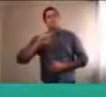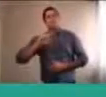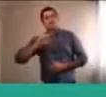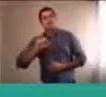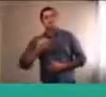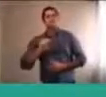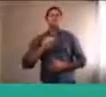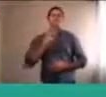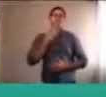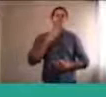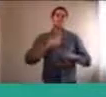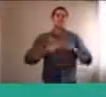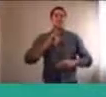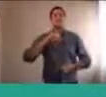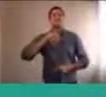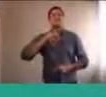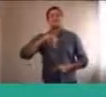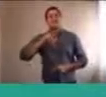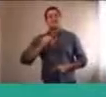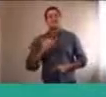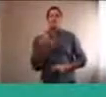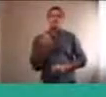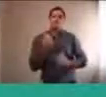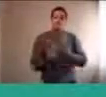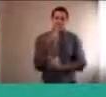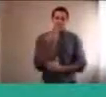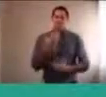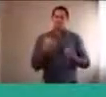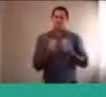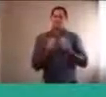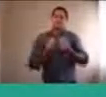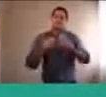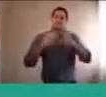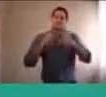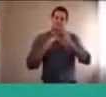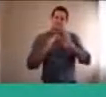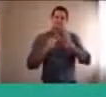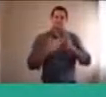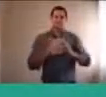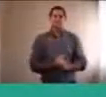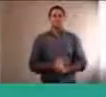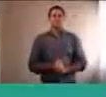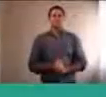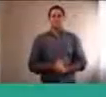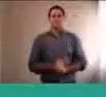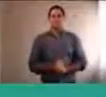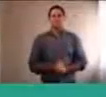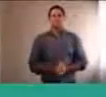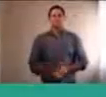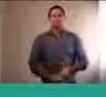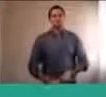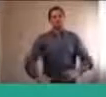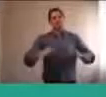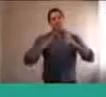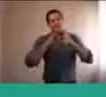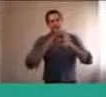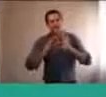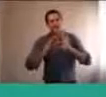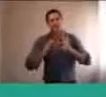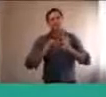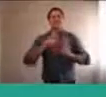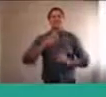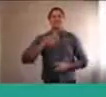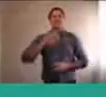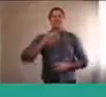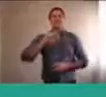el micrófono a disposición. Gracias Ricardo, acá estamos con Jimena.